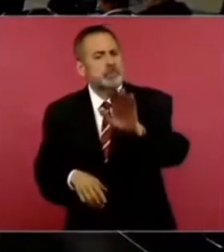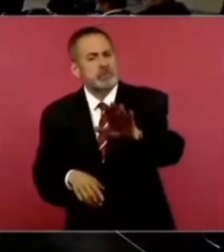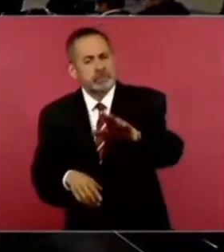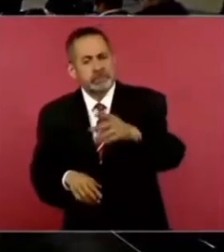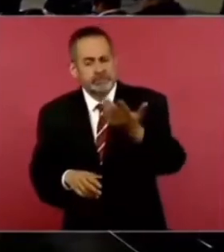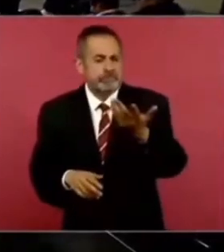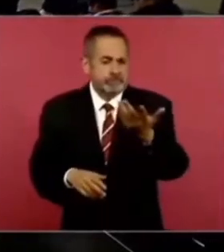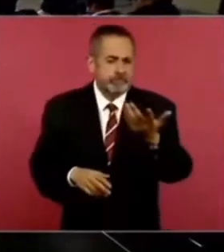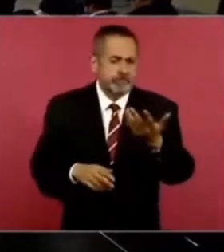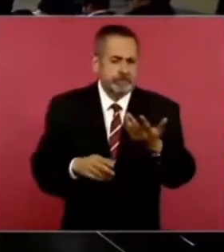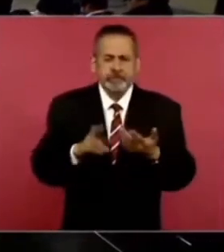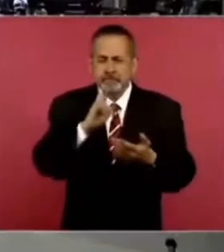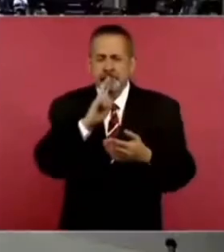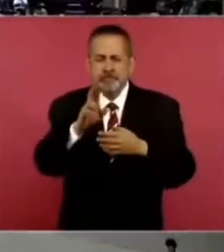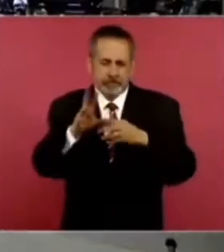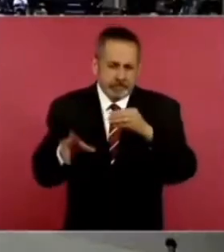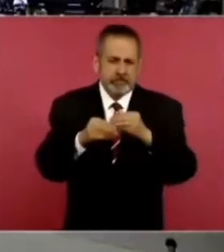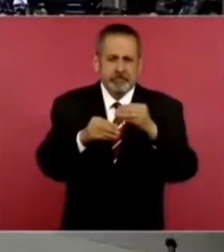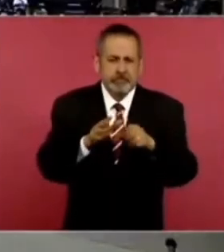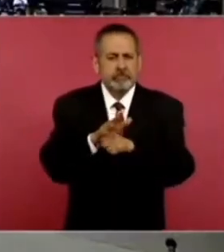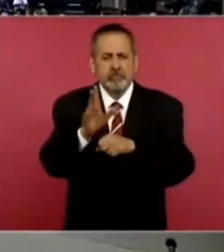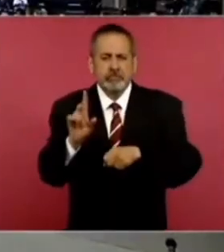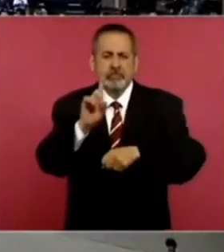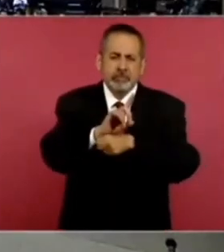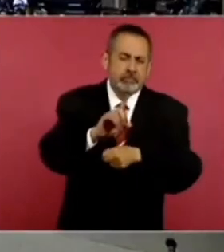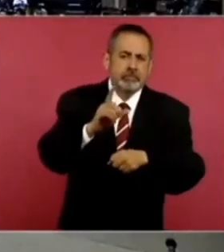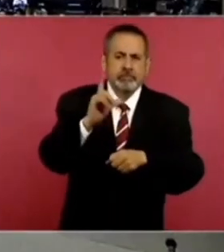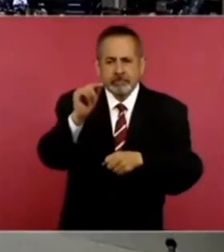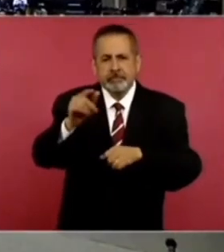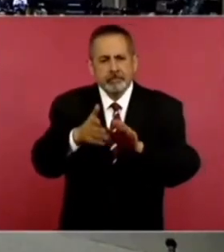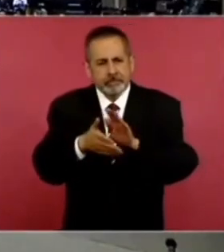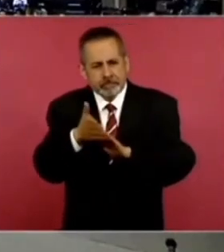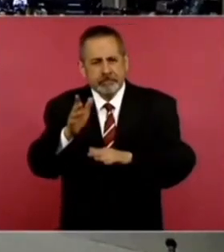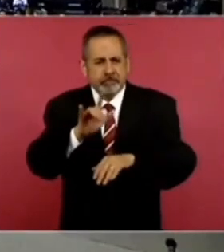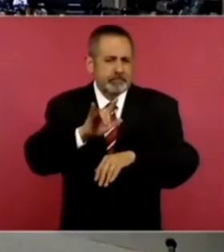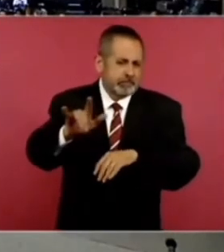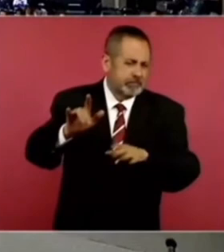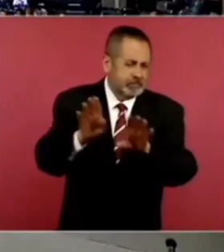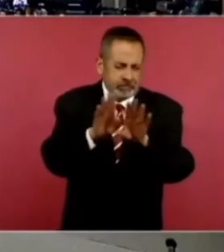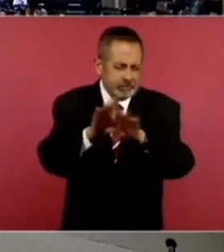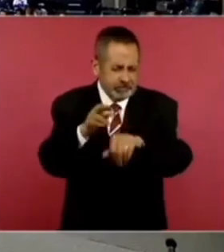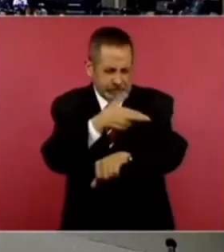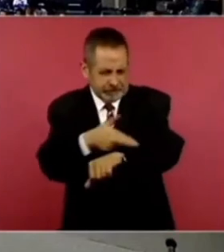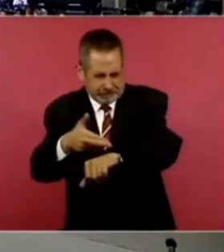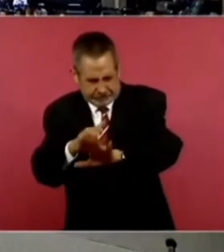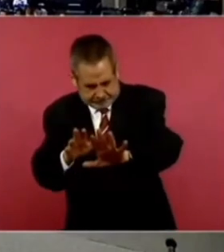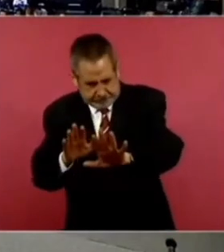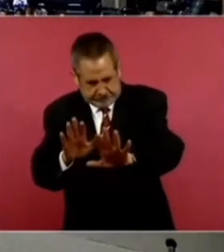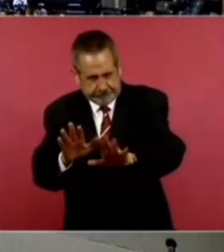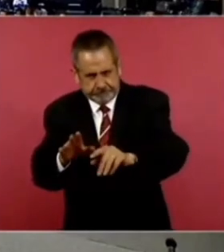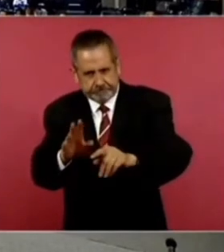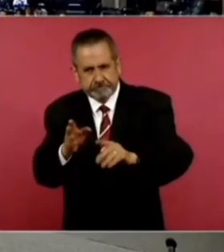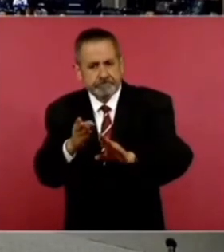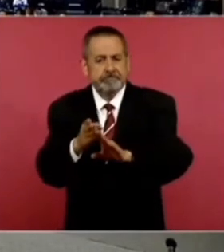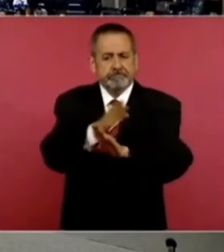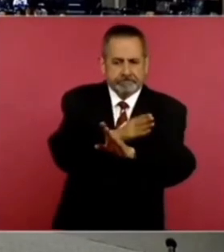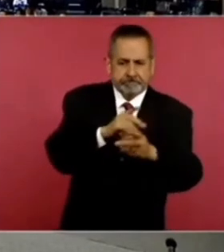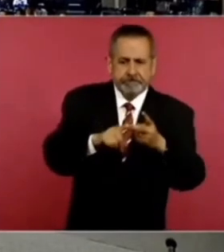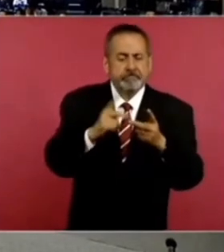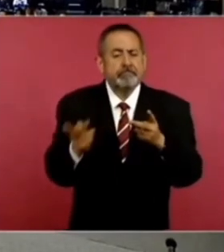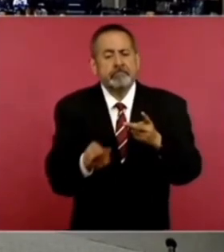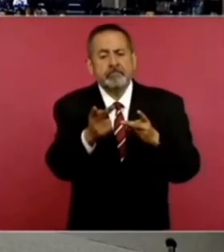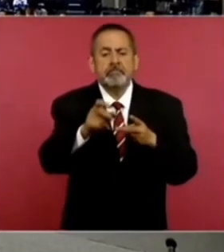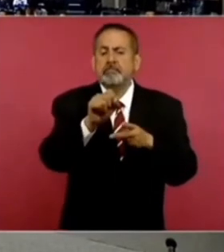esperando también a que nos complemente sus actividades, cuándo se va, cuándo sale, cómo los va a recibir, cómo va a ser su agenda. Esperando eso, preguntarle a propósito del